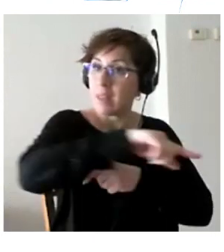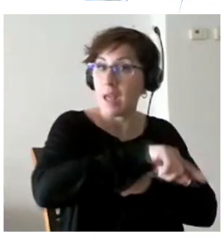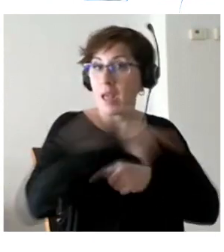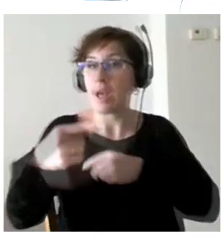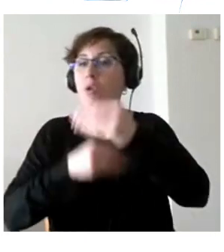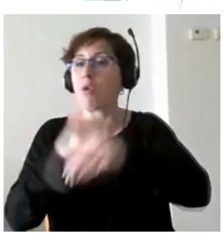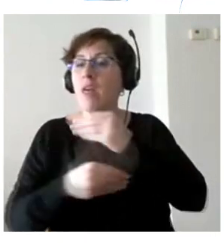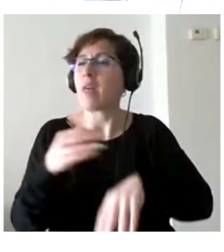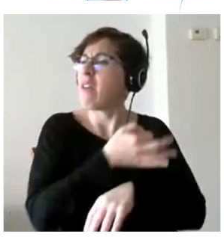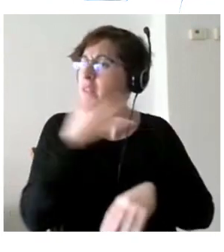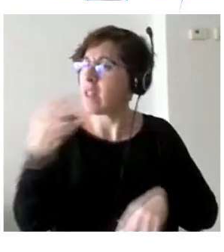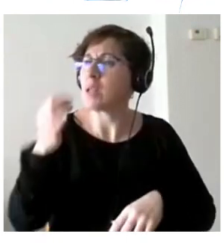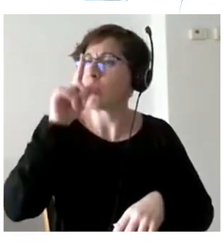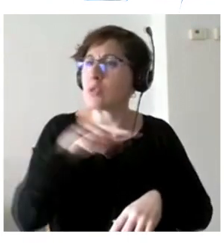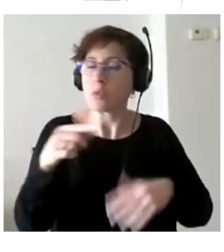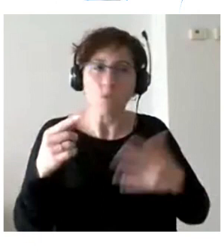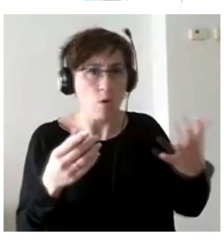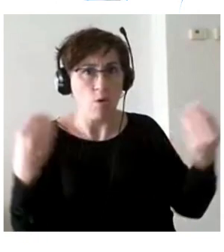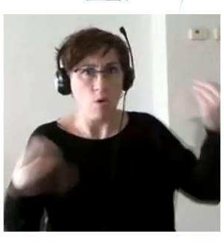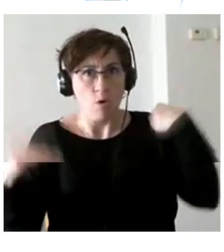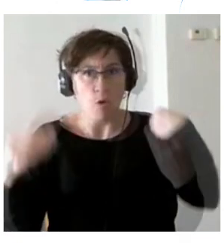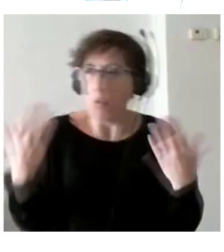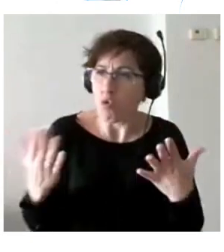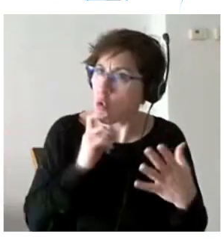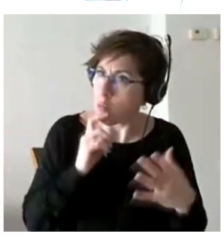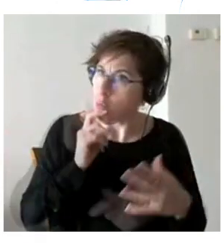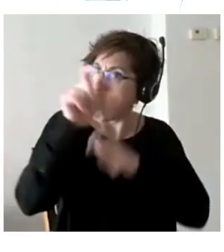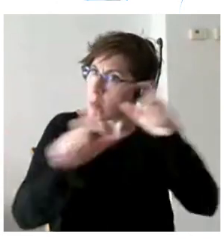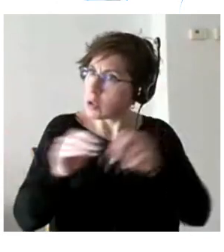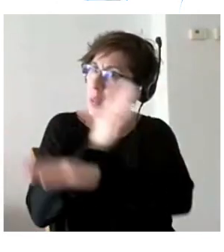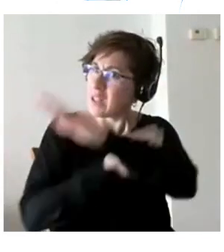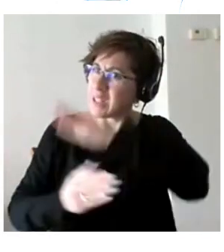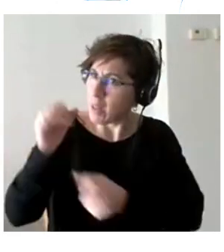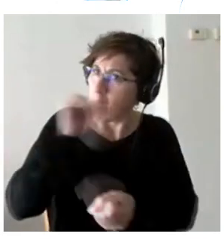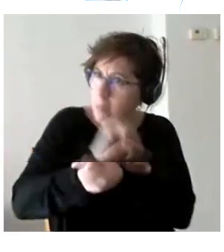¿Cómo? ¿Cómo? ¿Que hay personas con discapacidad en prisión? Pues sí, las hay.